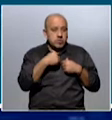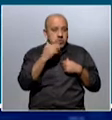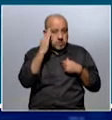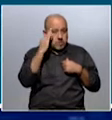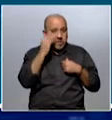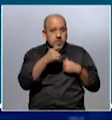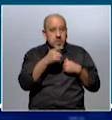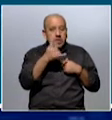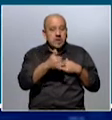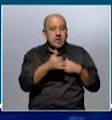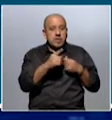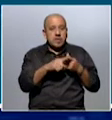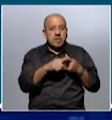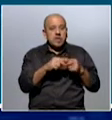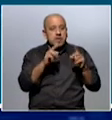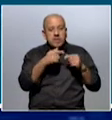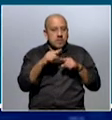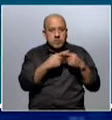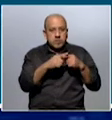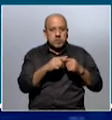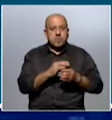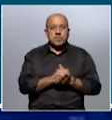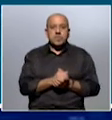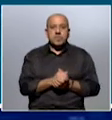tiene mucho para dar en términos de discusión en este país.